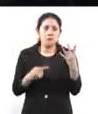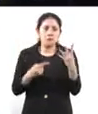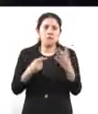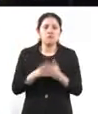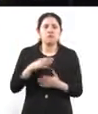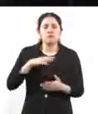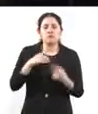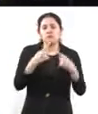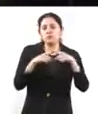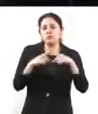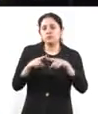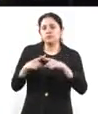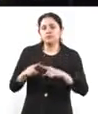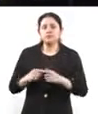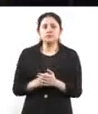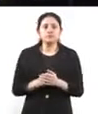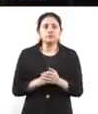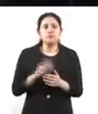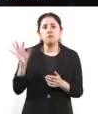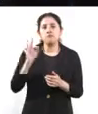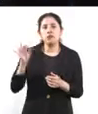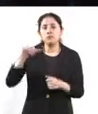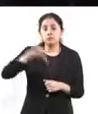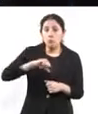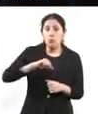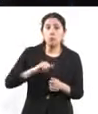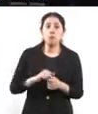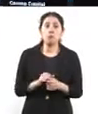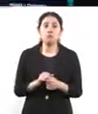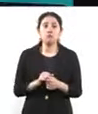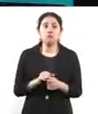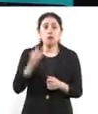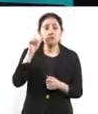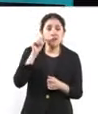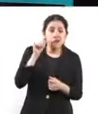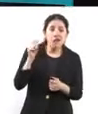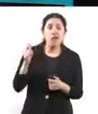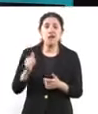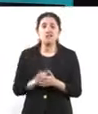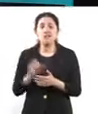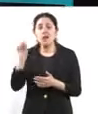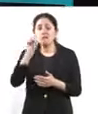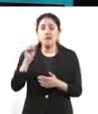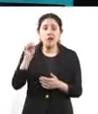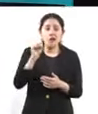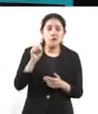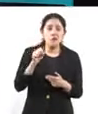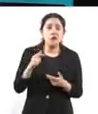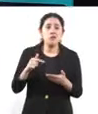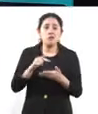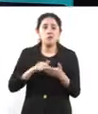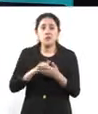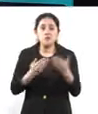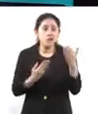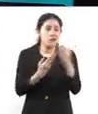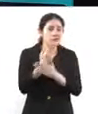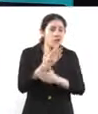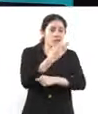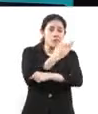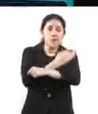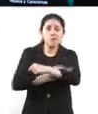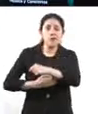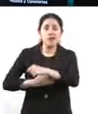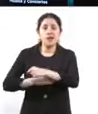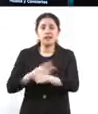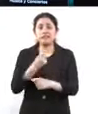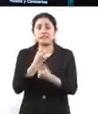si quieres, el día de hoy, si es para el fin de semana, si es cerca de mí, es en cualquier lugar, si es en la mañana, si es en la tarde, si es